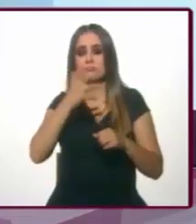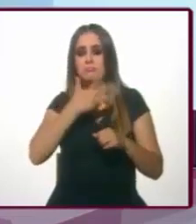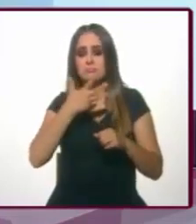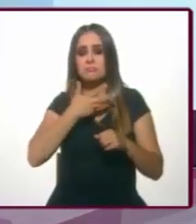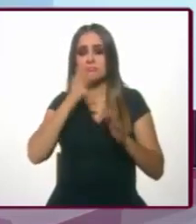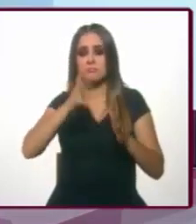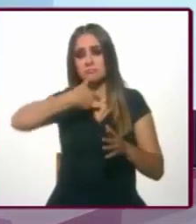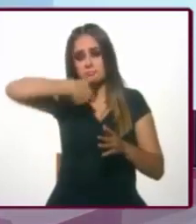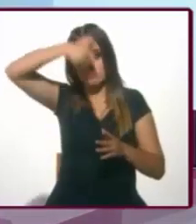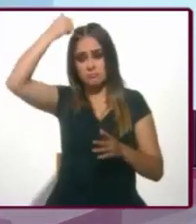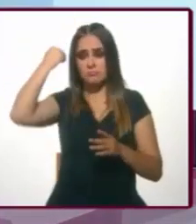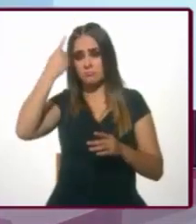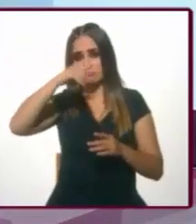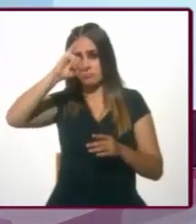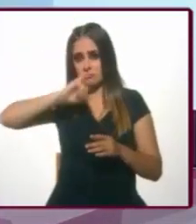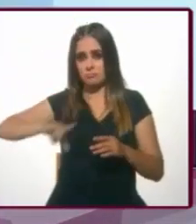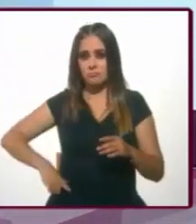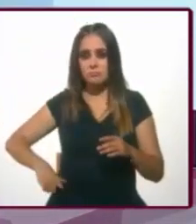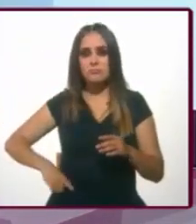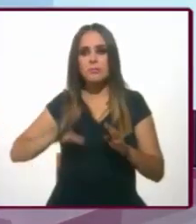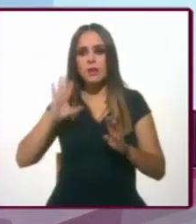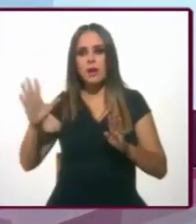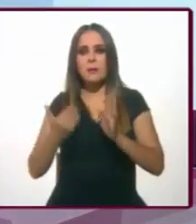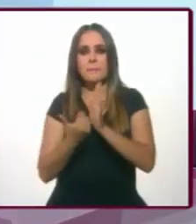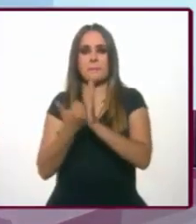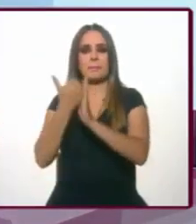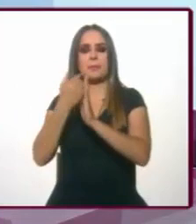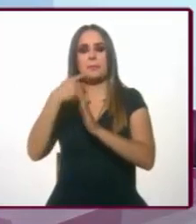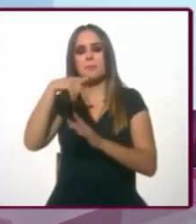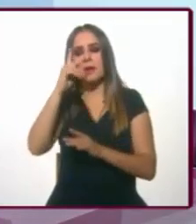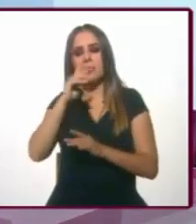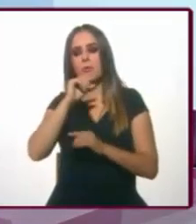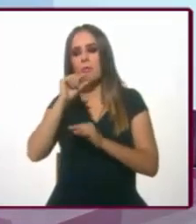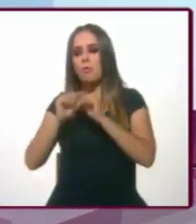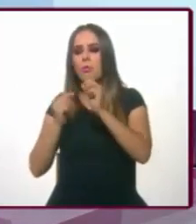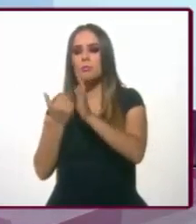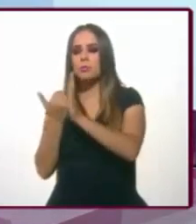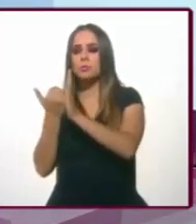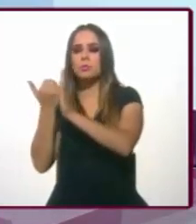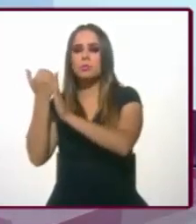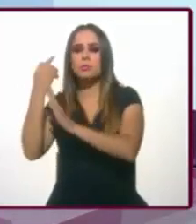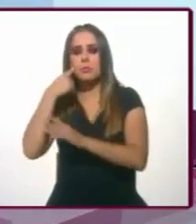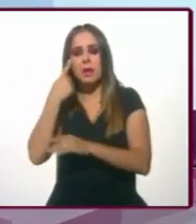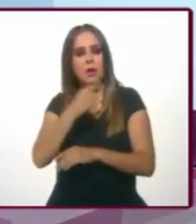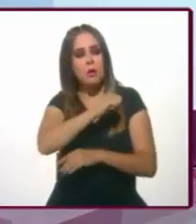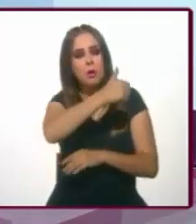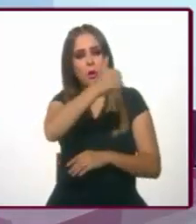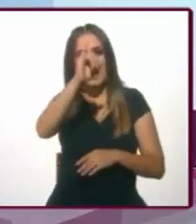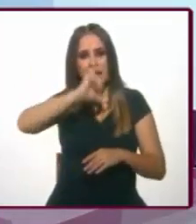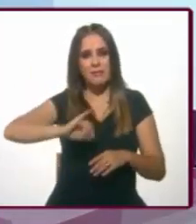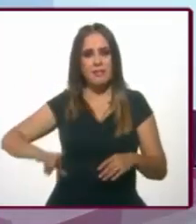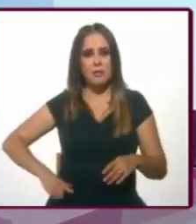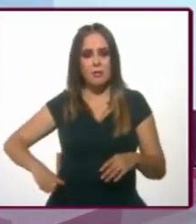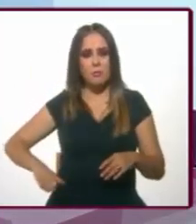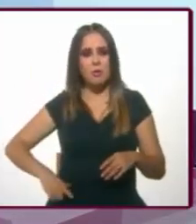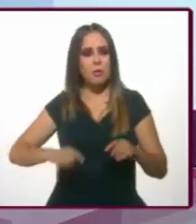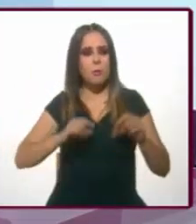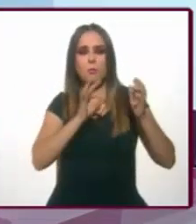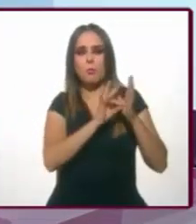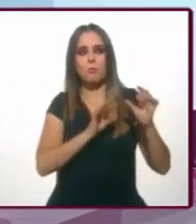sube, pero aún así no está tan arriba como otros jefes del